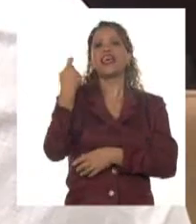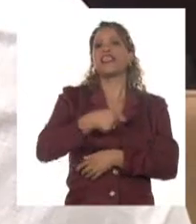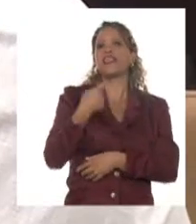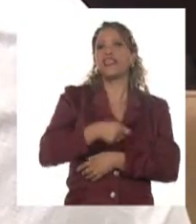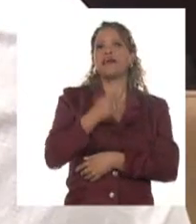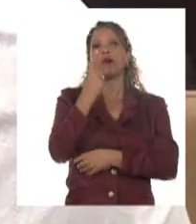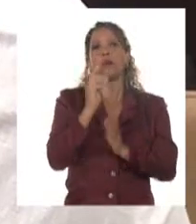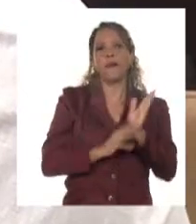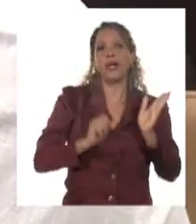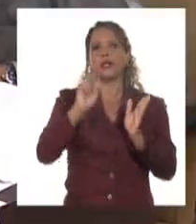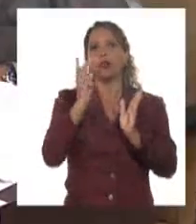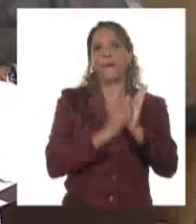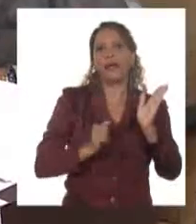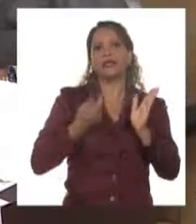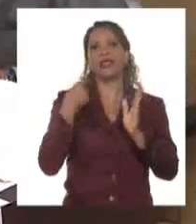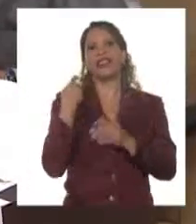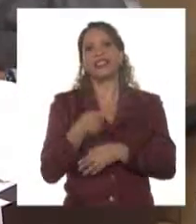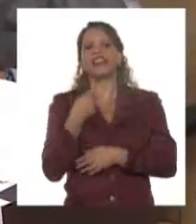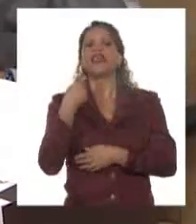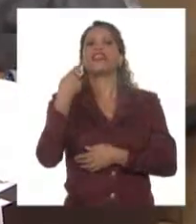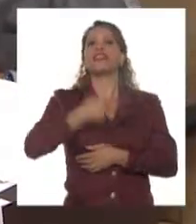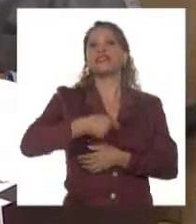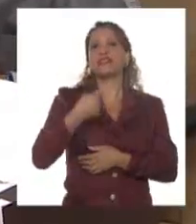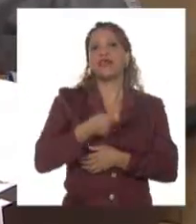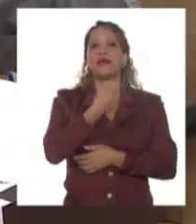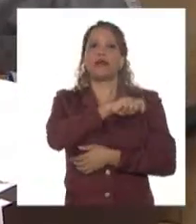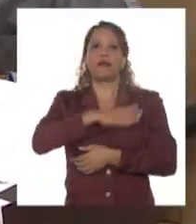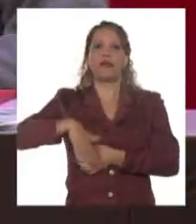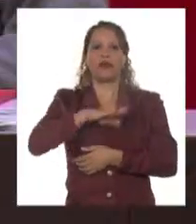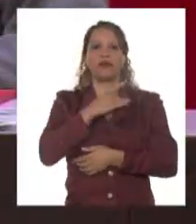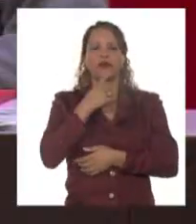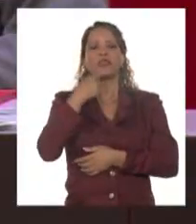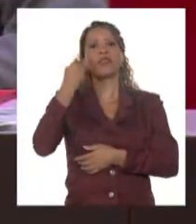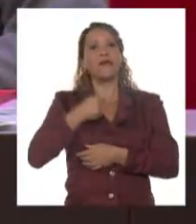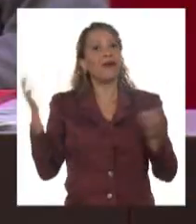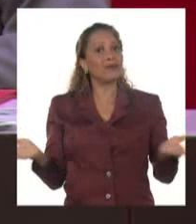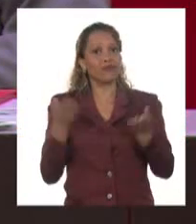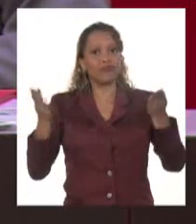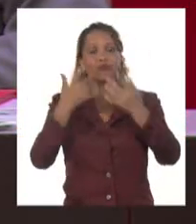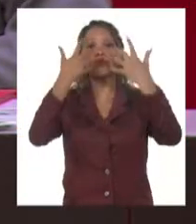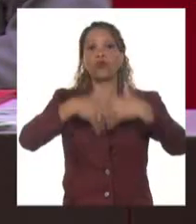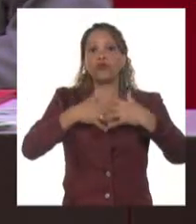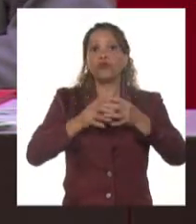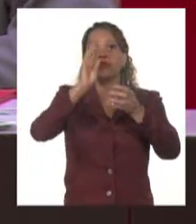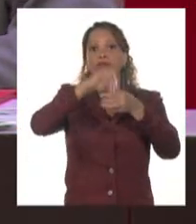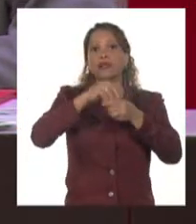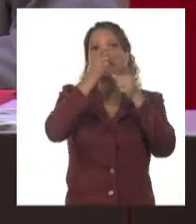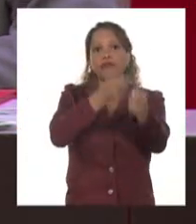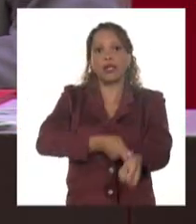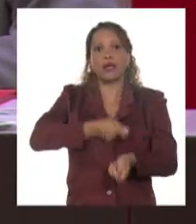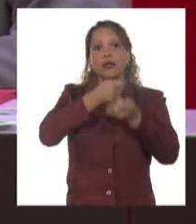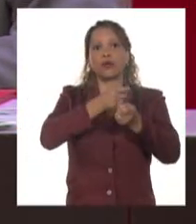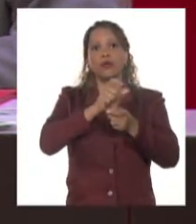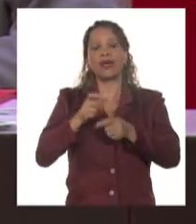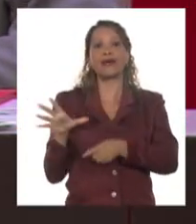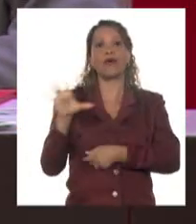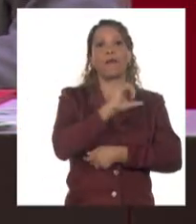Y aquí tiene que haber una revolución en la agricultura, una revolución de producción en la agricultura, del pueblo completo.